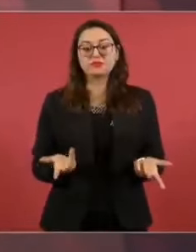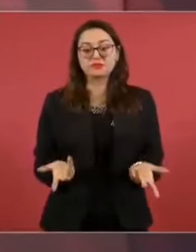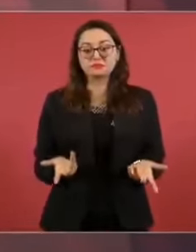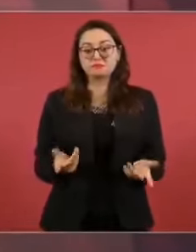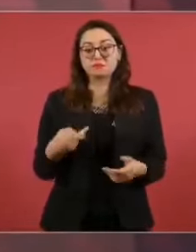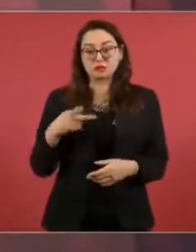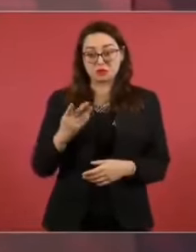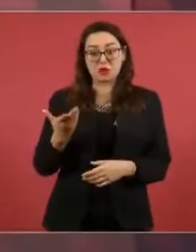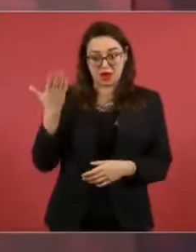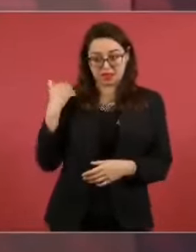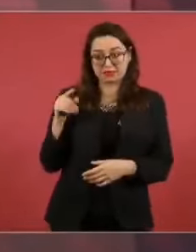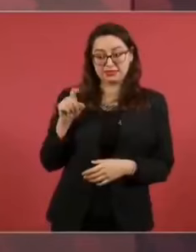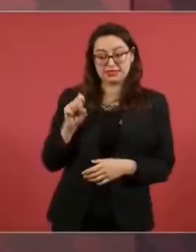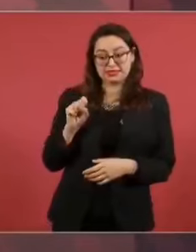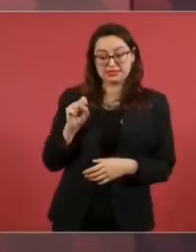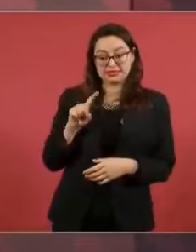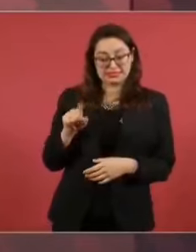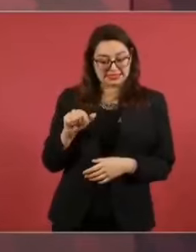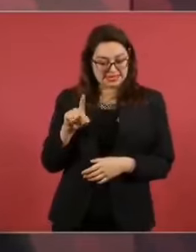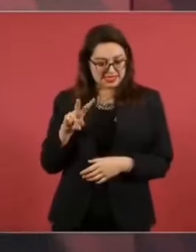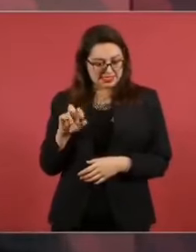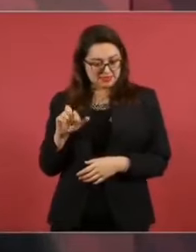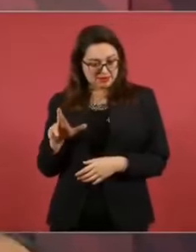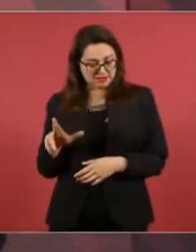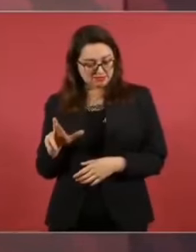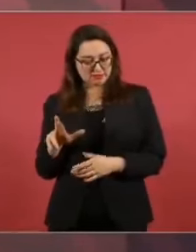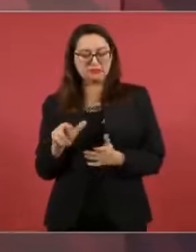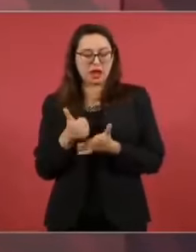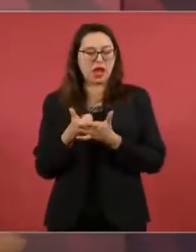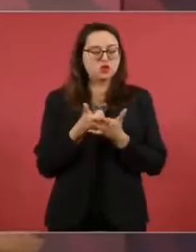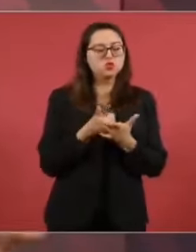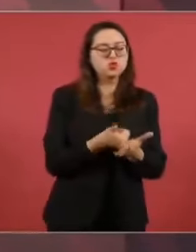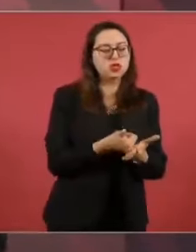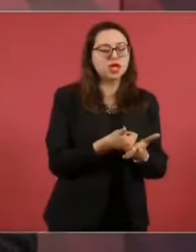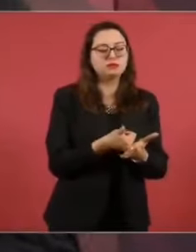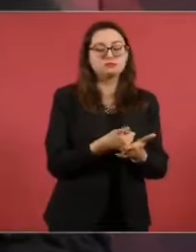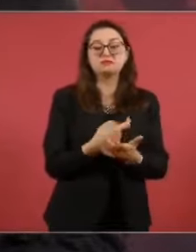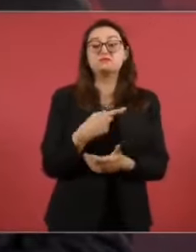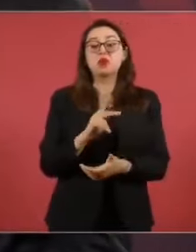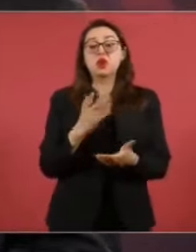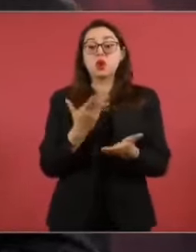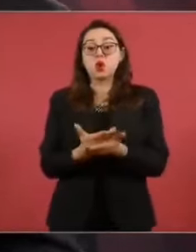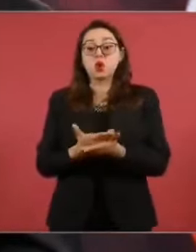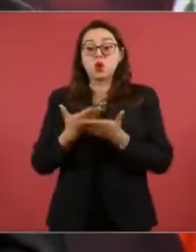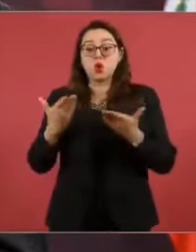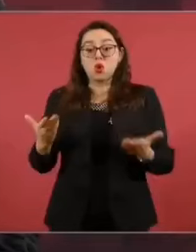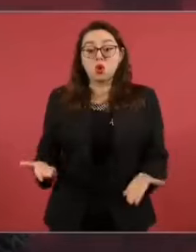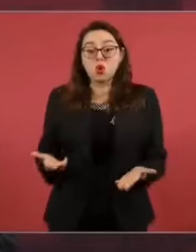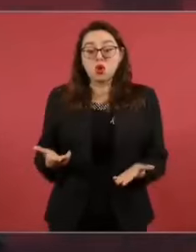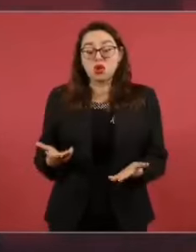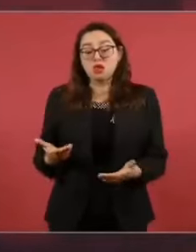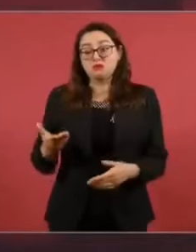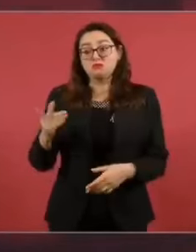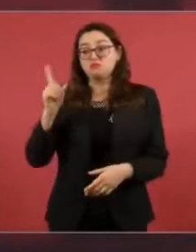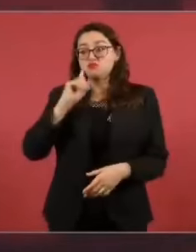y dice los jueces son